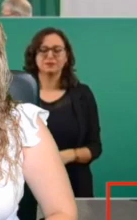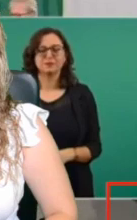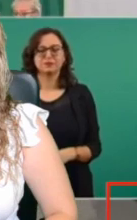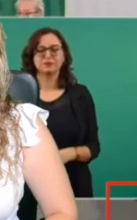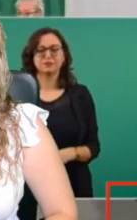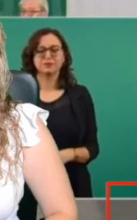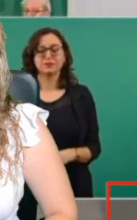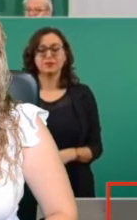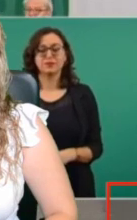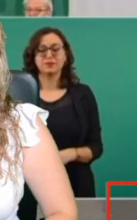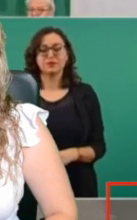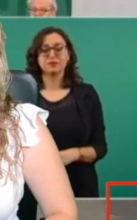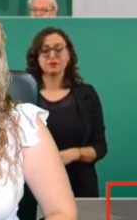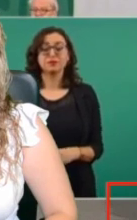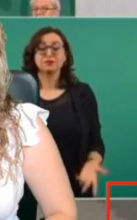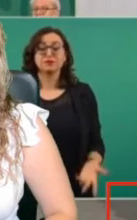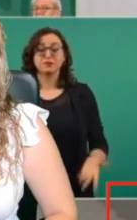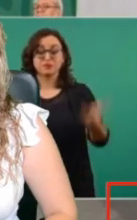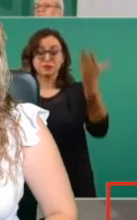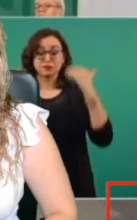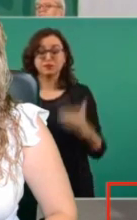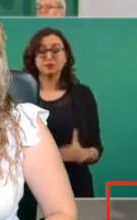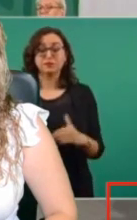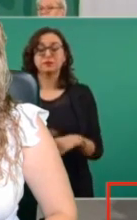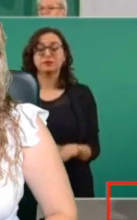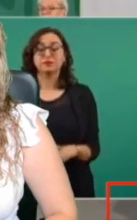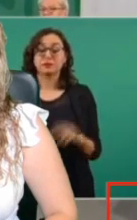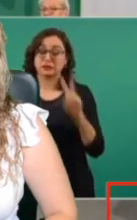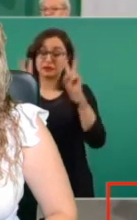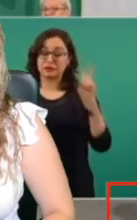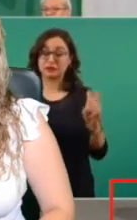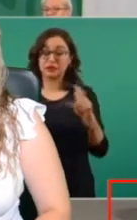En el caso de lo de la línea del metro,